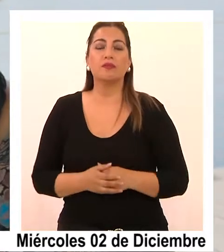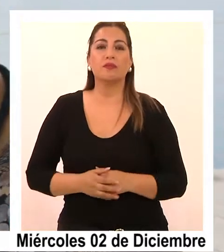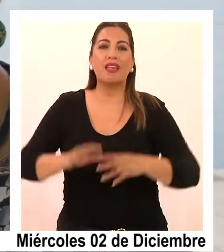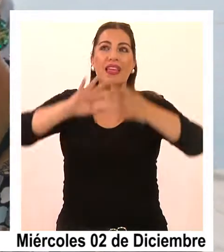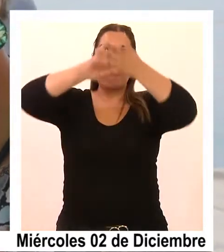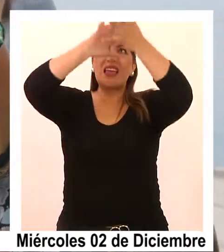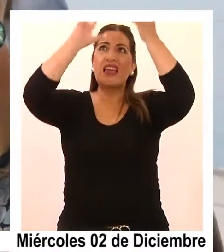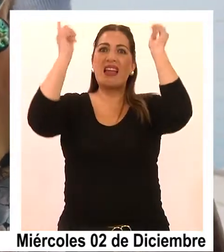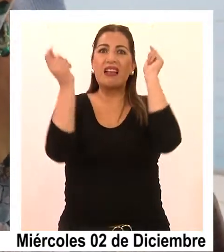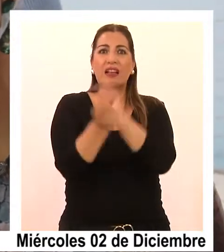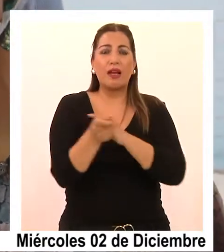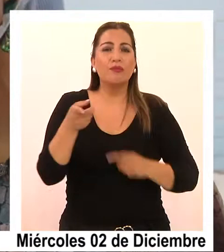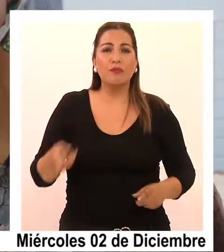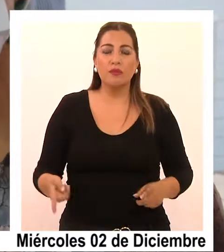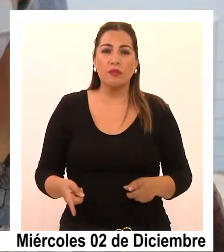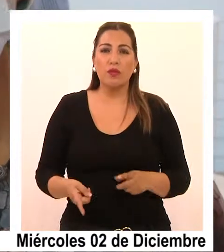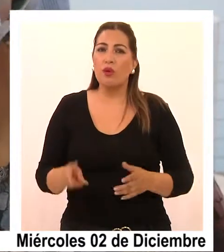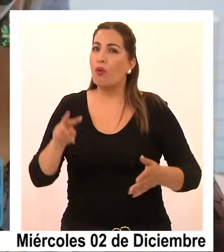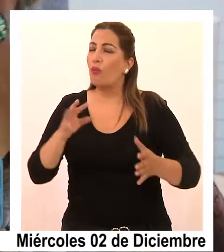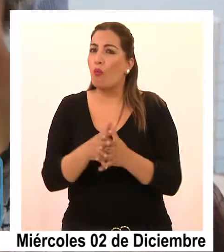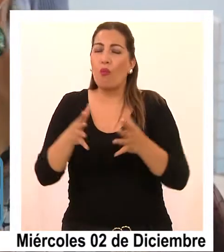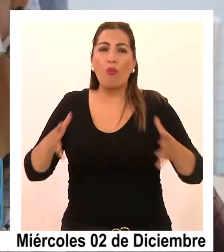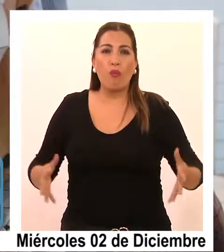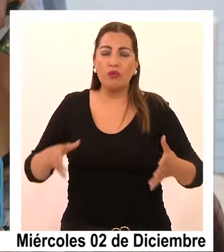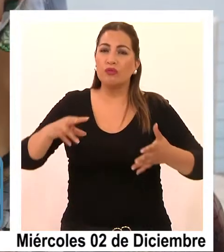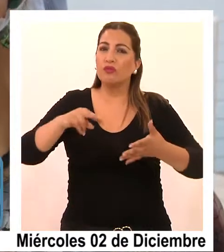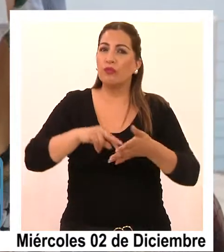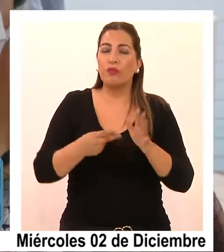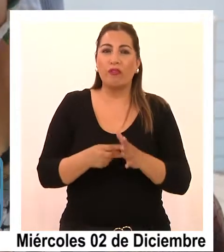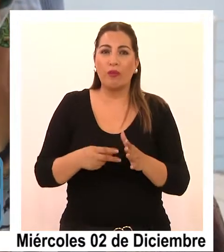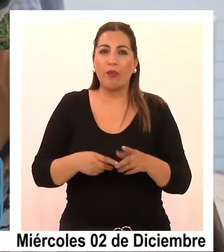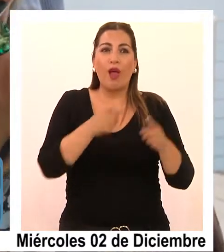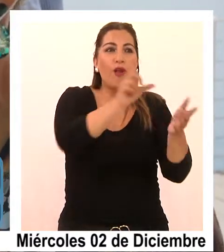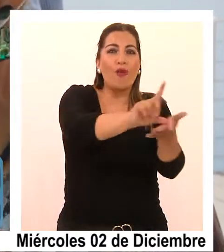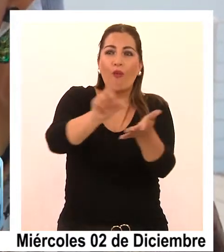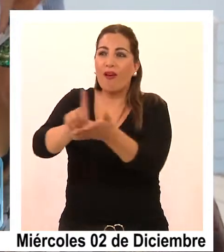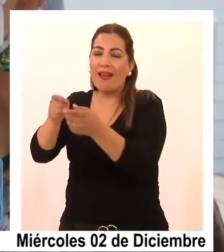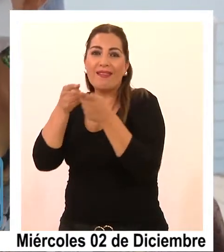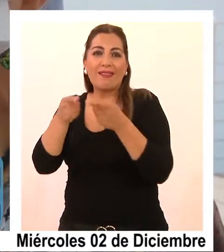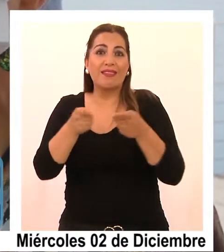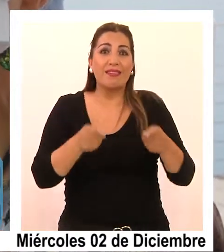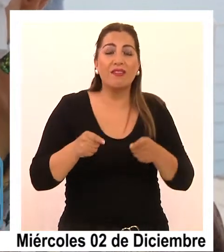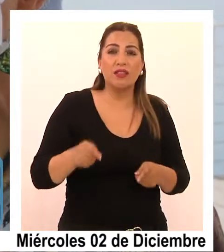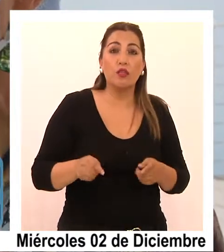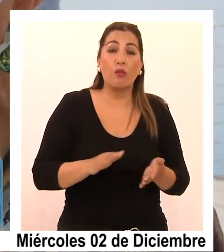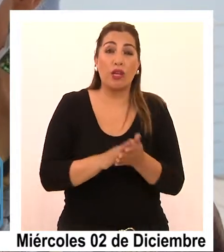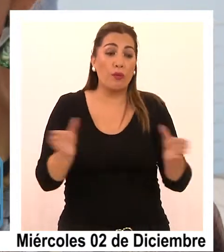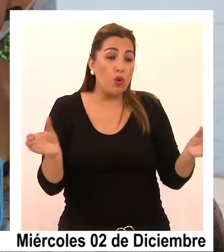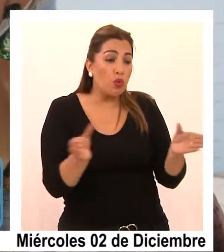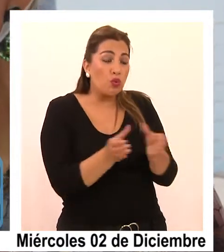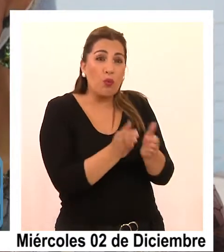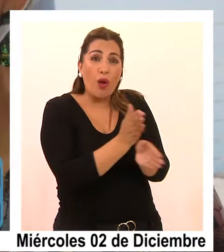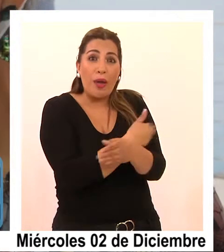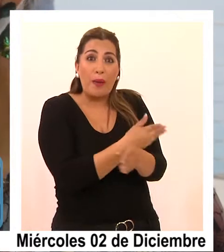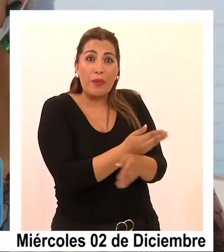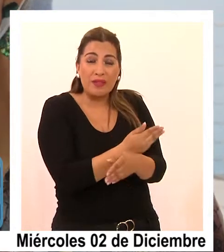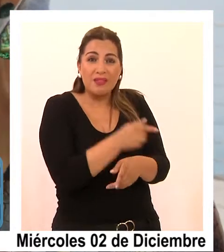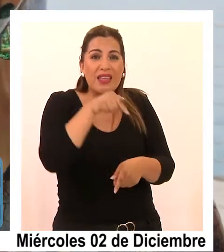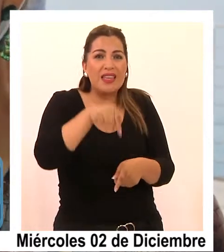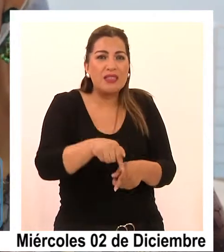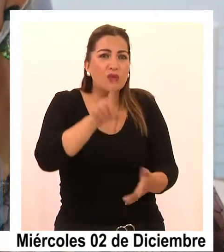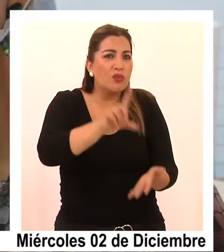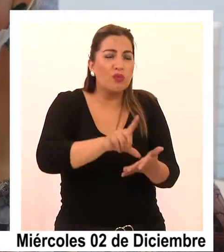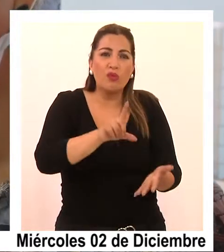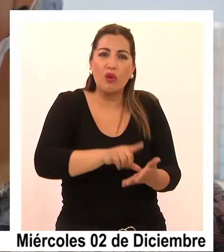climático está teniendo muchos impactos en muchos sectores distintas, pero en el sector pesquero y acuícola es uno de los